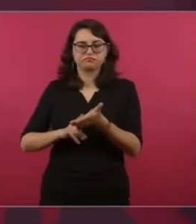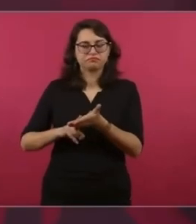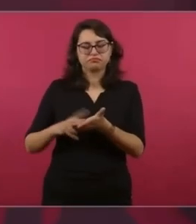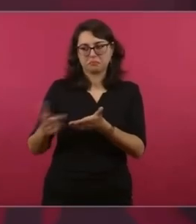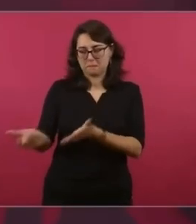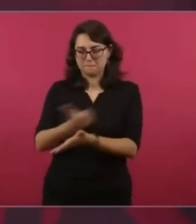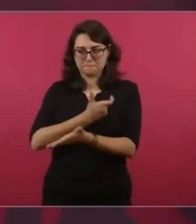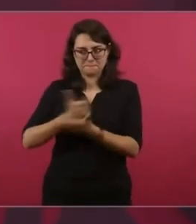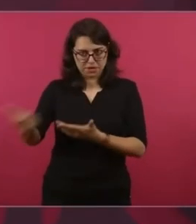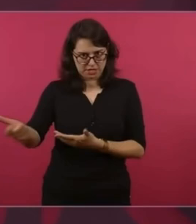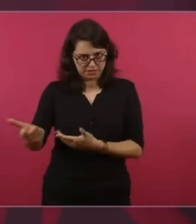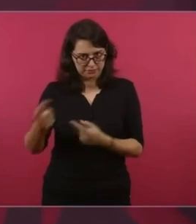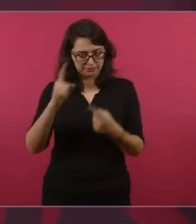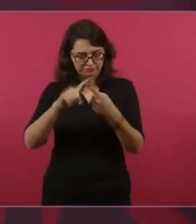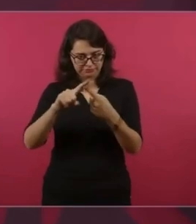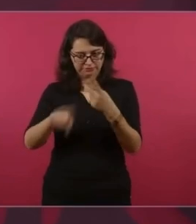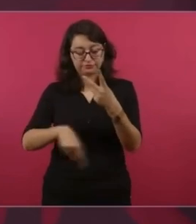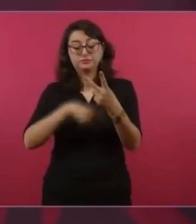Dos,